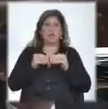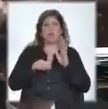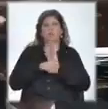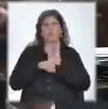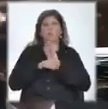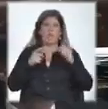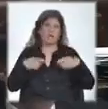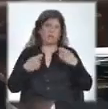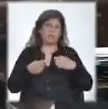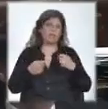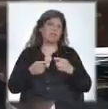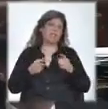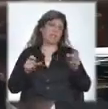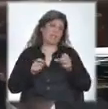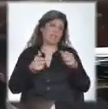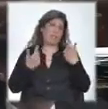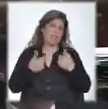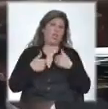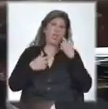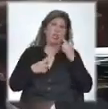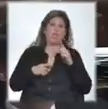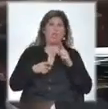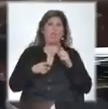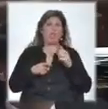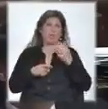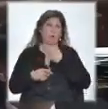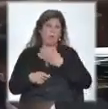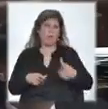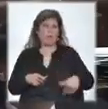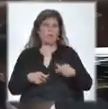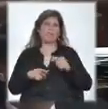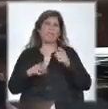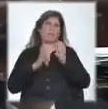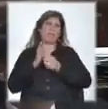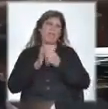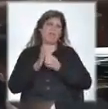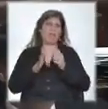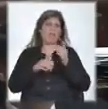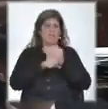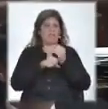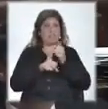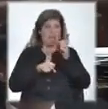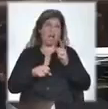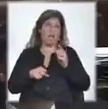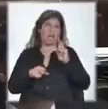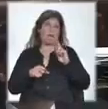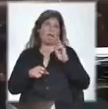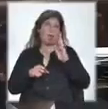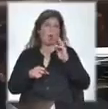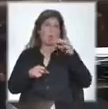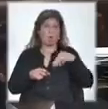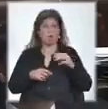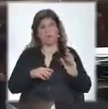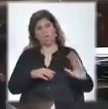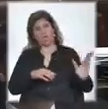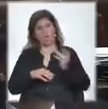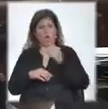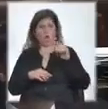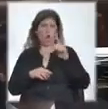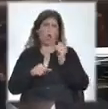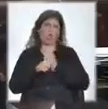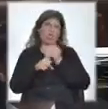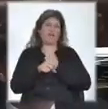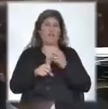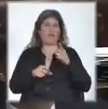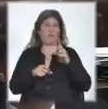le molesta, pero claramente le está a favor de UPM, trabaja para UPM y está bien que así sea, porque todos trabajan para UPM,